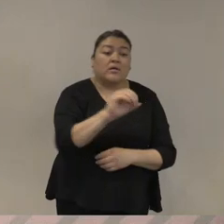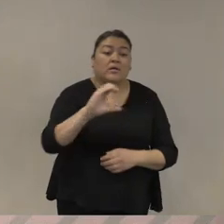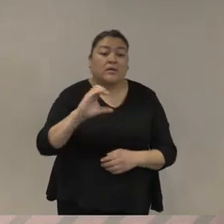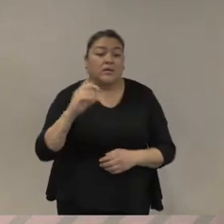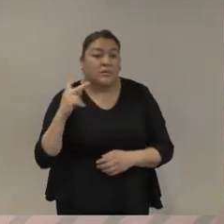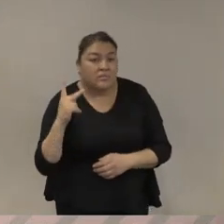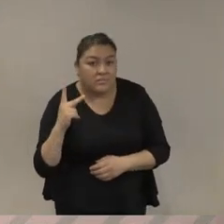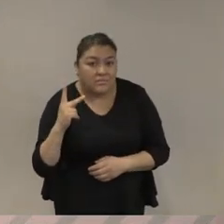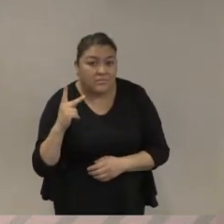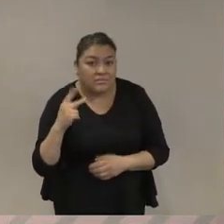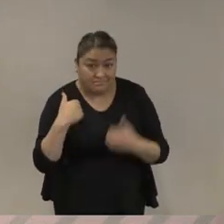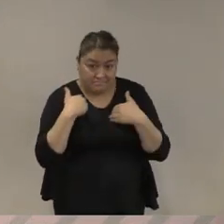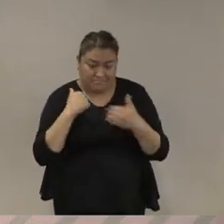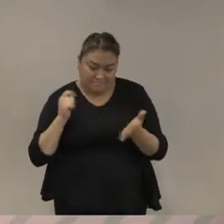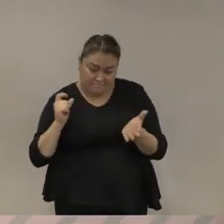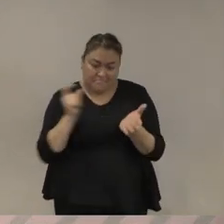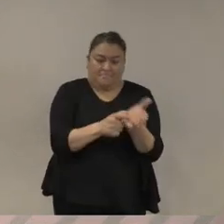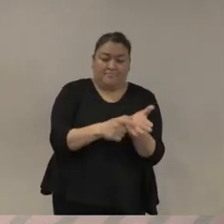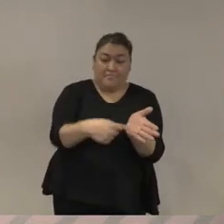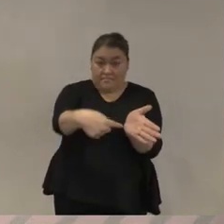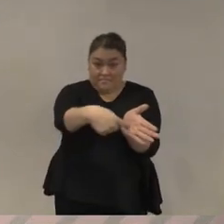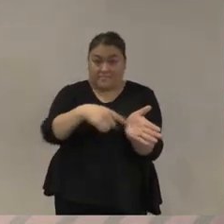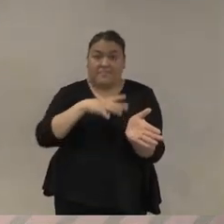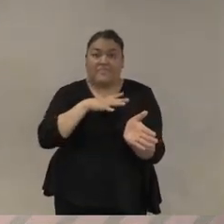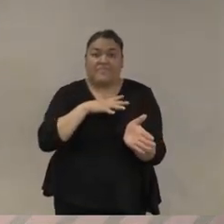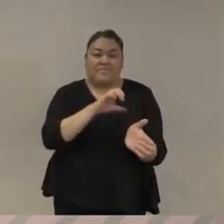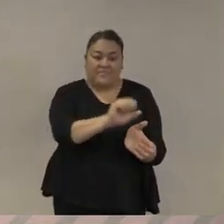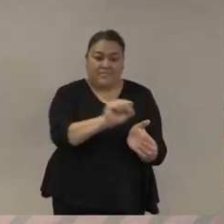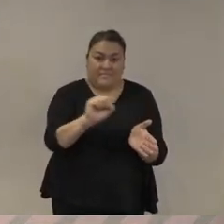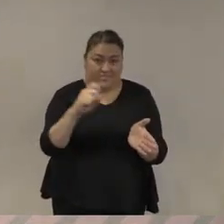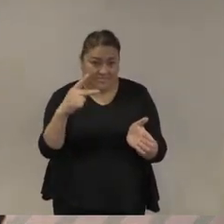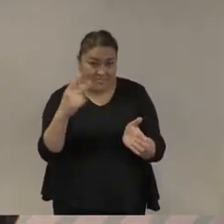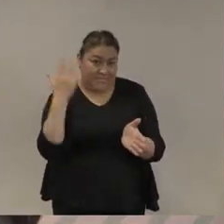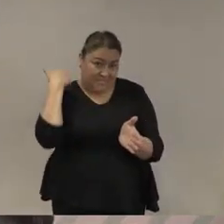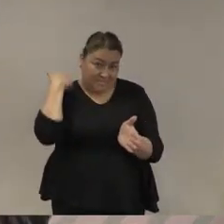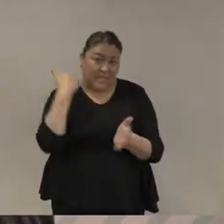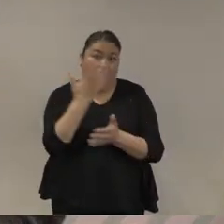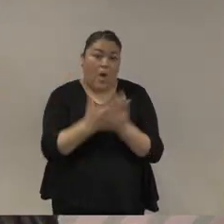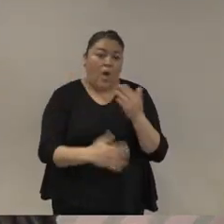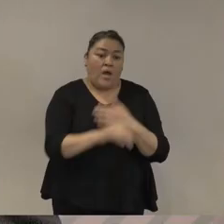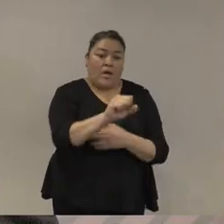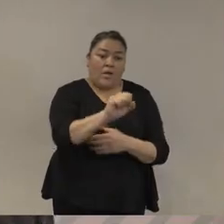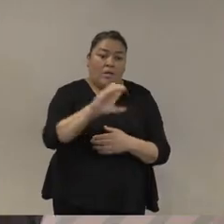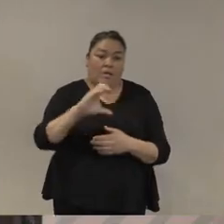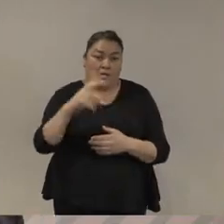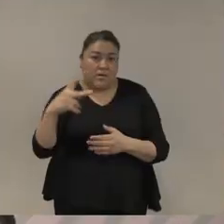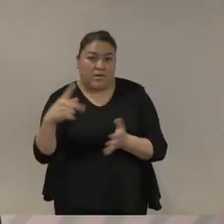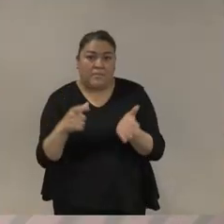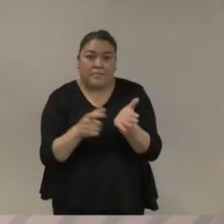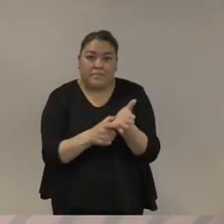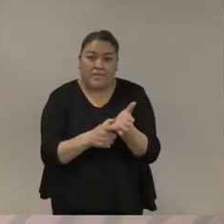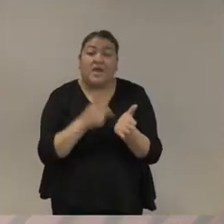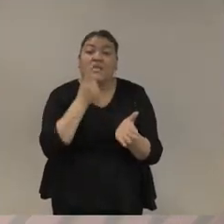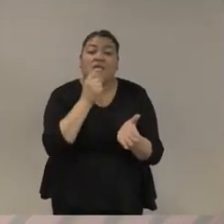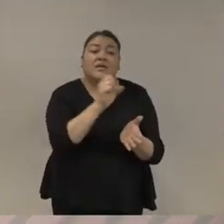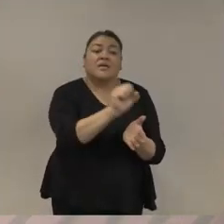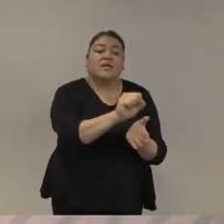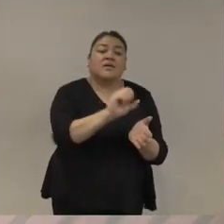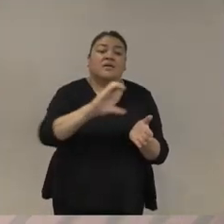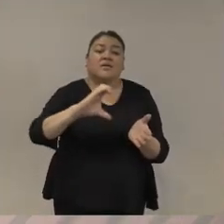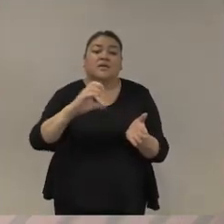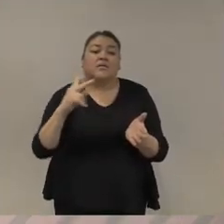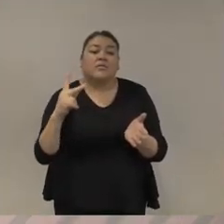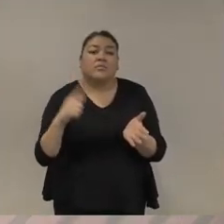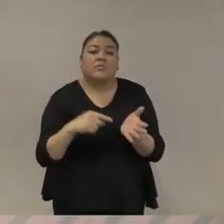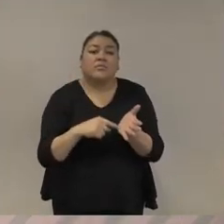en la narrativa la narrativa de la Ciudad de México dice hoy seguridad ciudadana sí